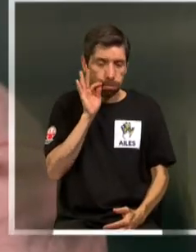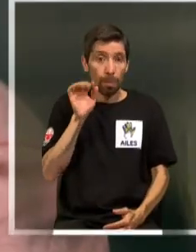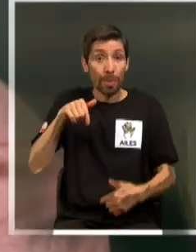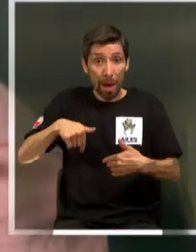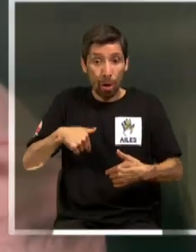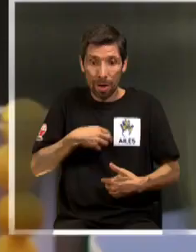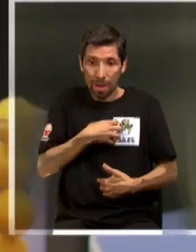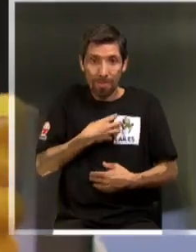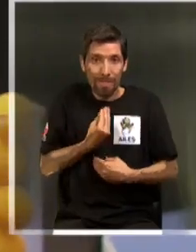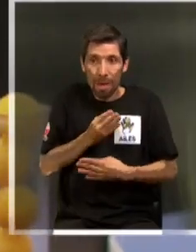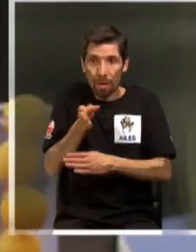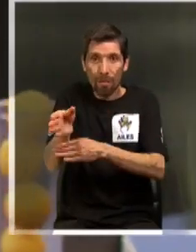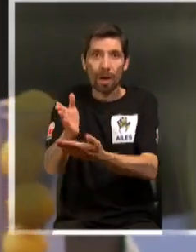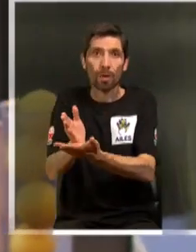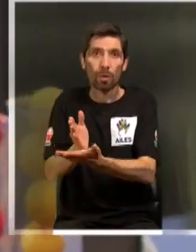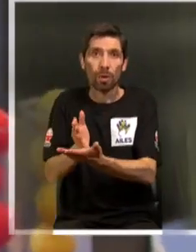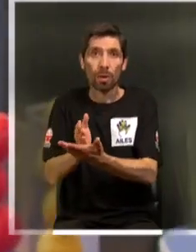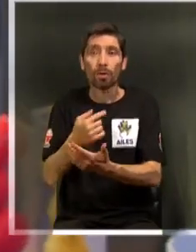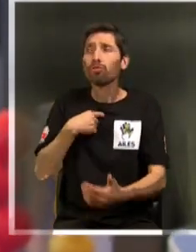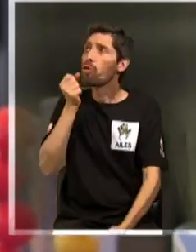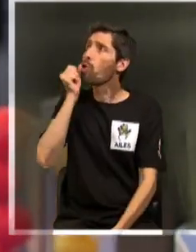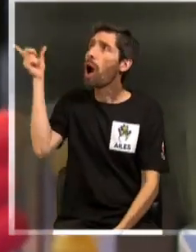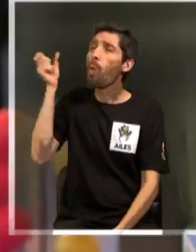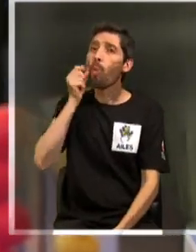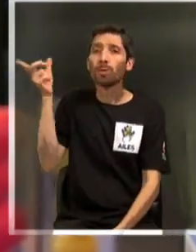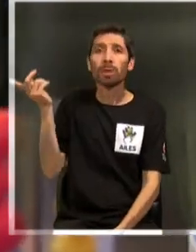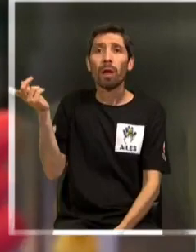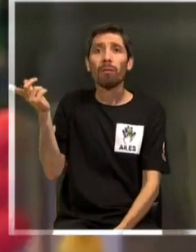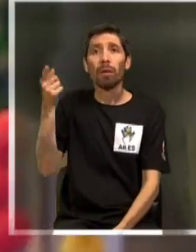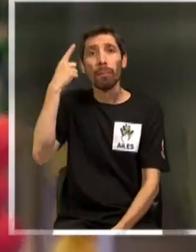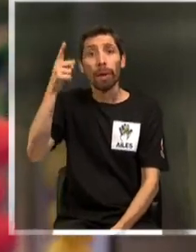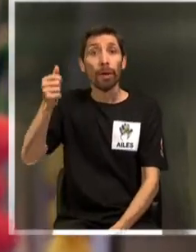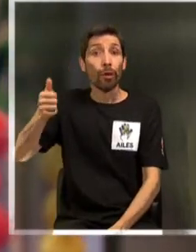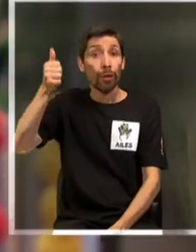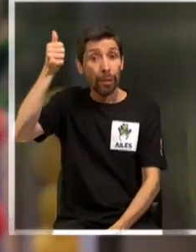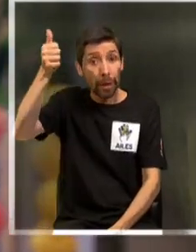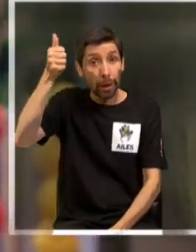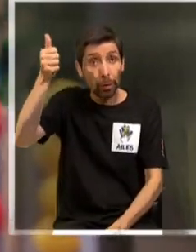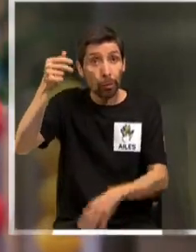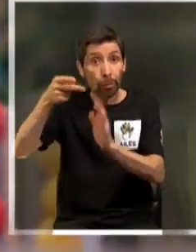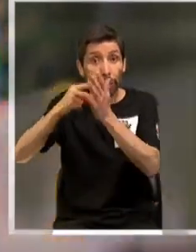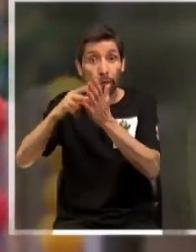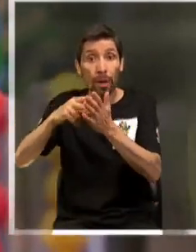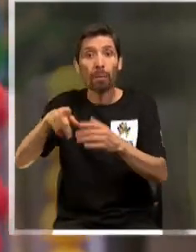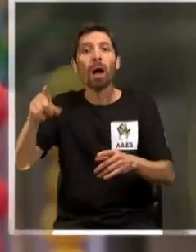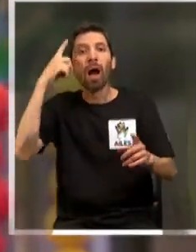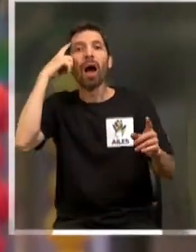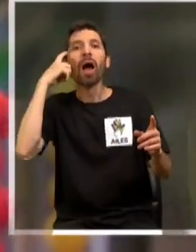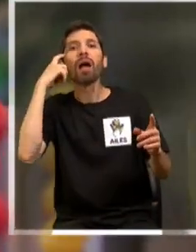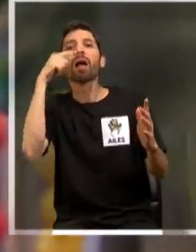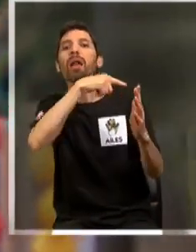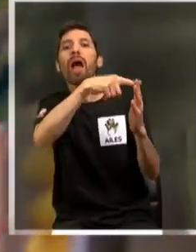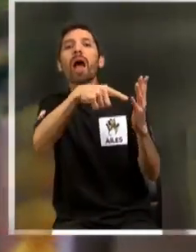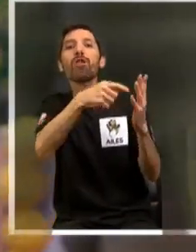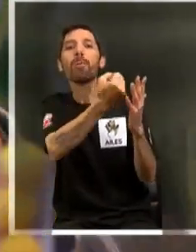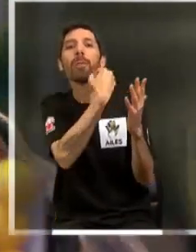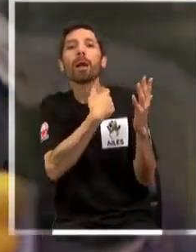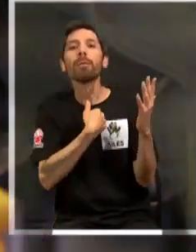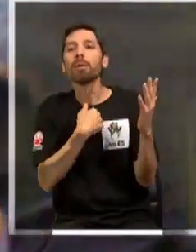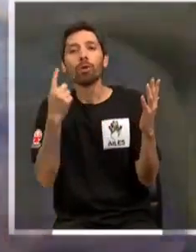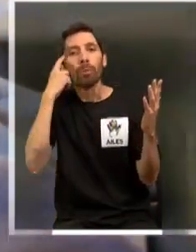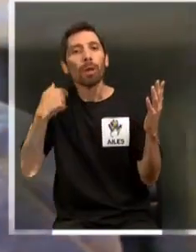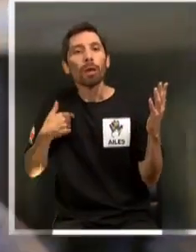miedo ir al colegio. Yo los acusaba, pero el problema es que el director le creía a todos los que me pegaban mayormente.